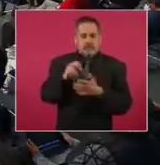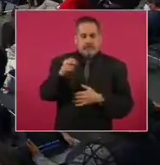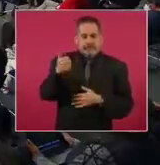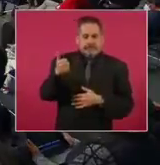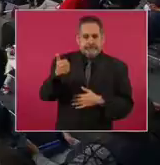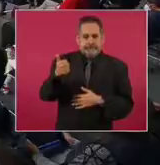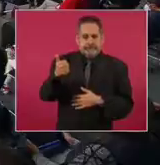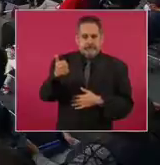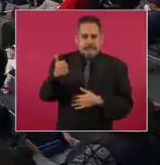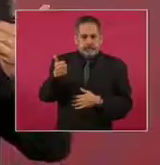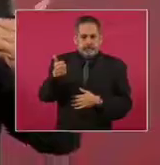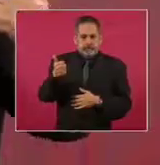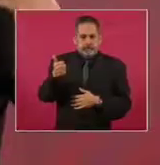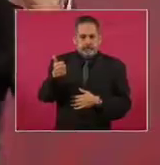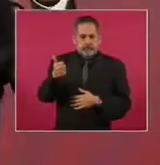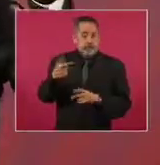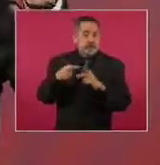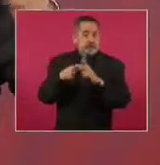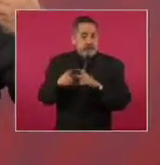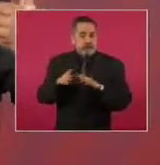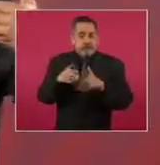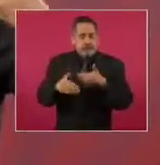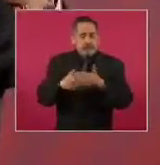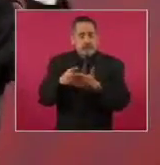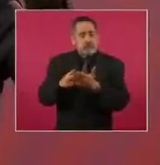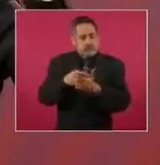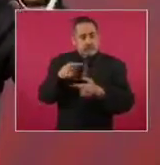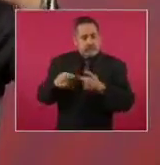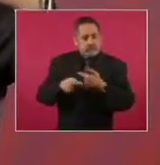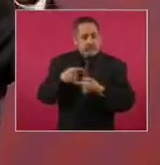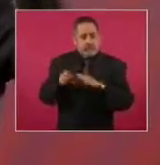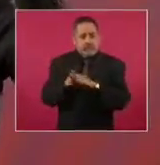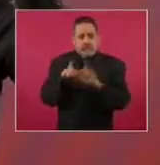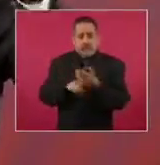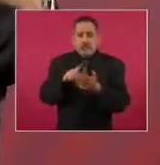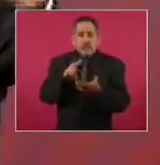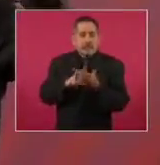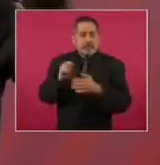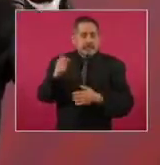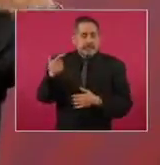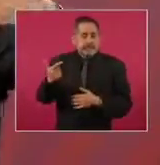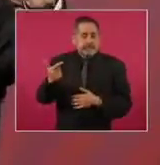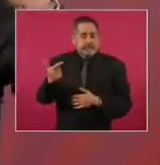y empezamos de nuevo, 2007,